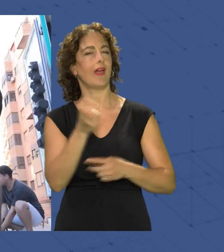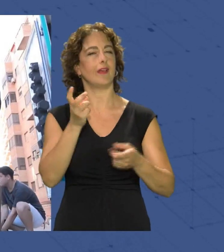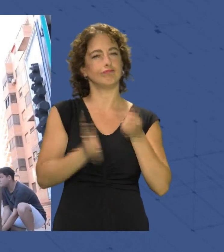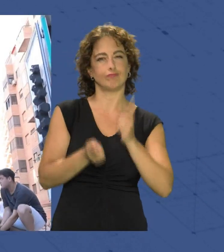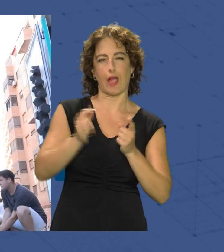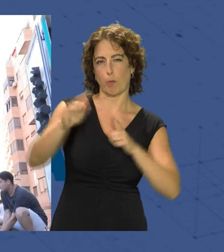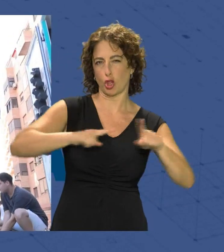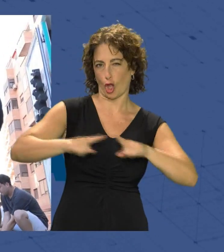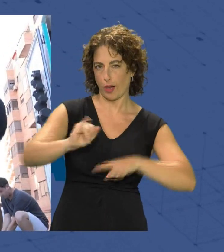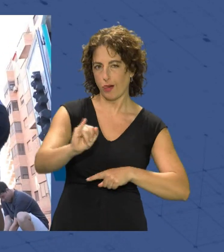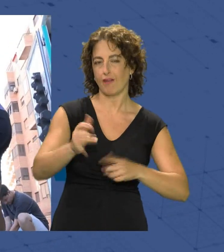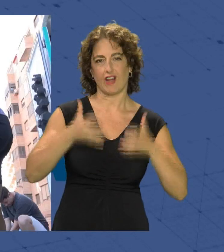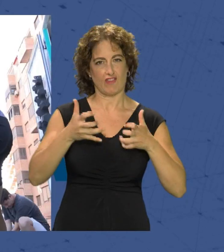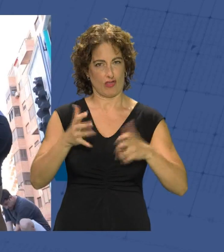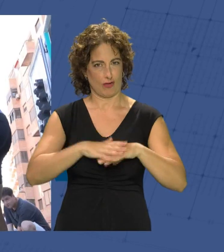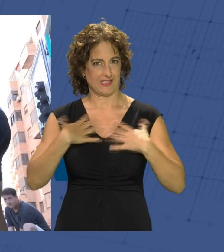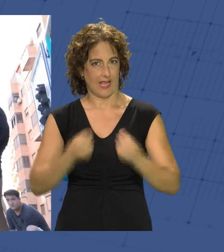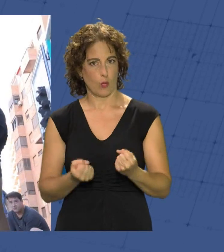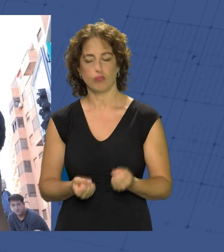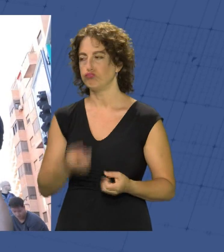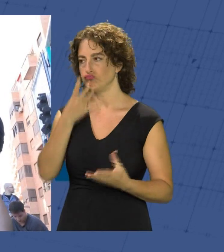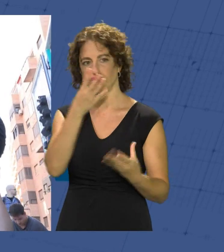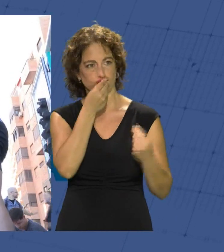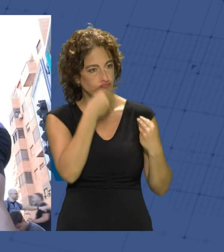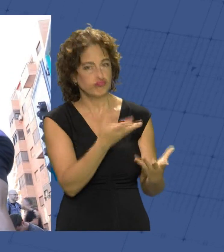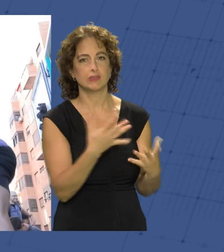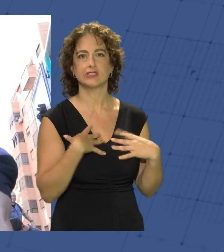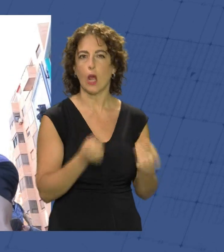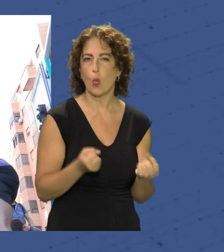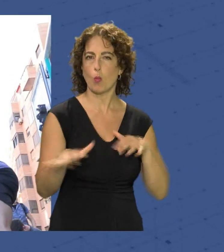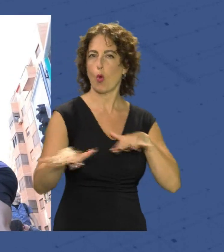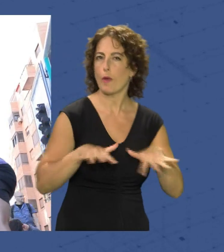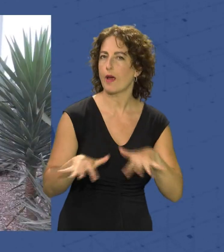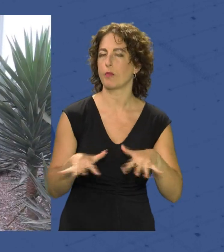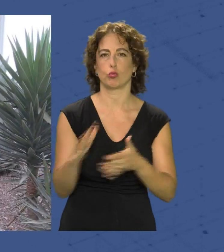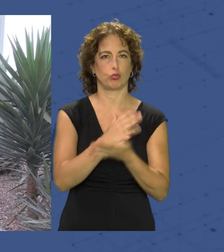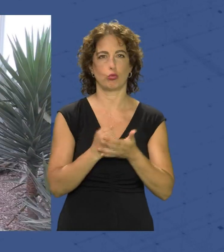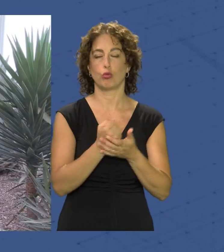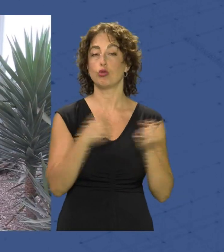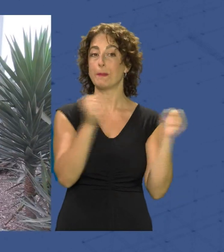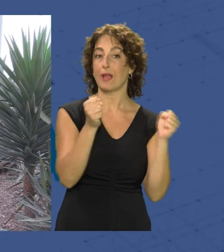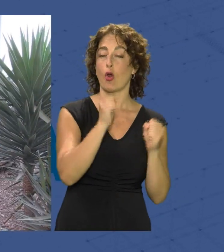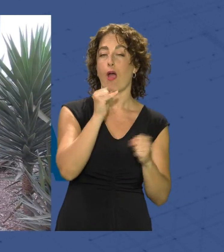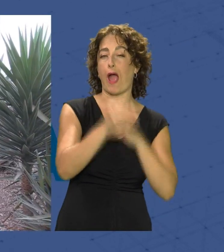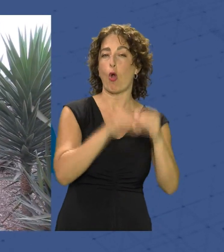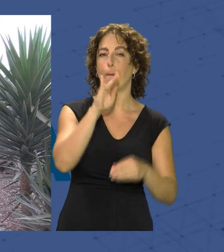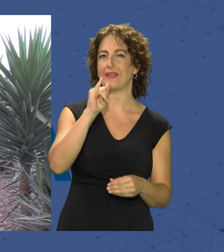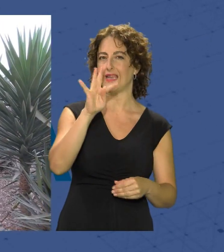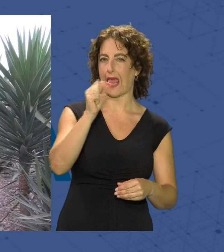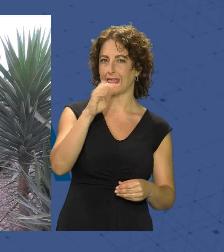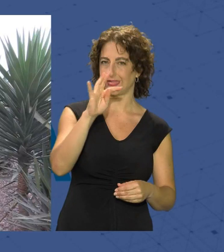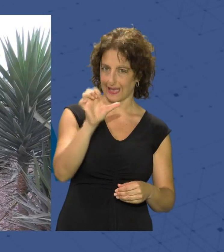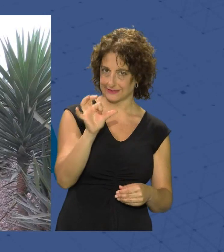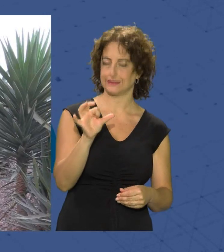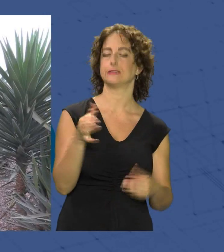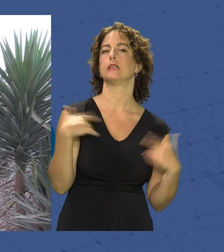beneficios para la salud. Pues muchísimo para la salud, para moverte, para todo. Yo en invierno hago pilates y ahora he visto esta